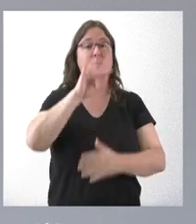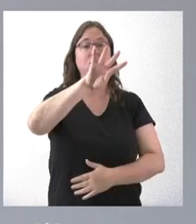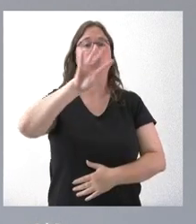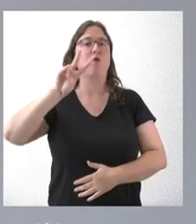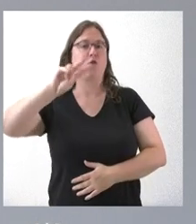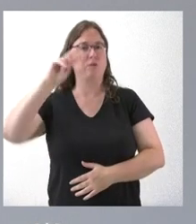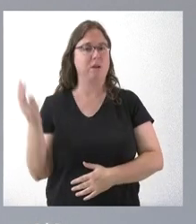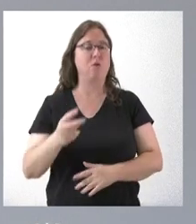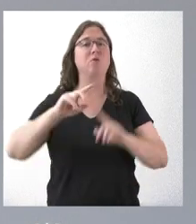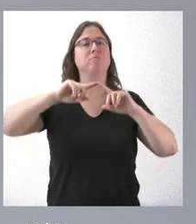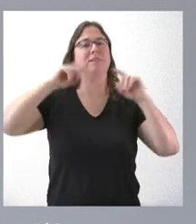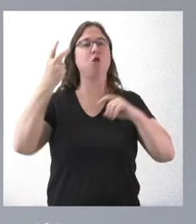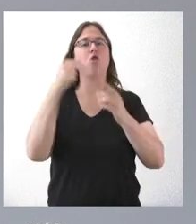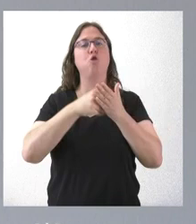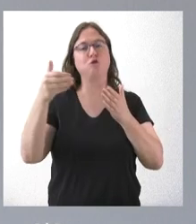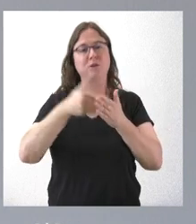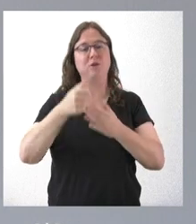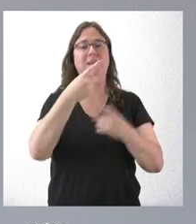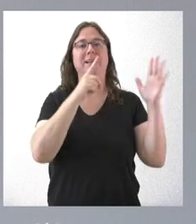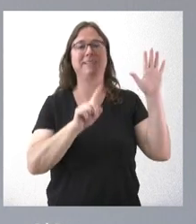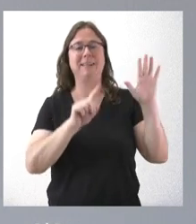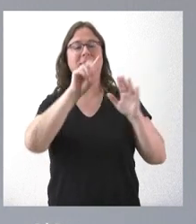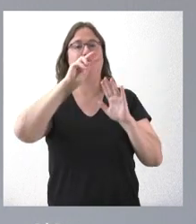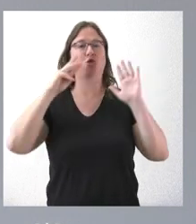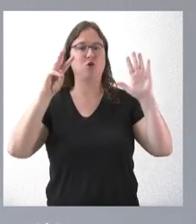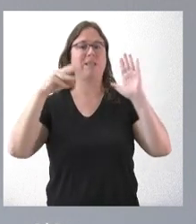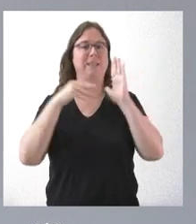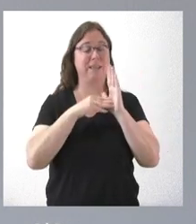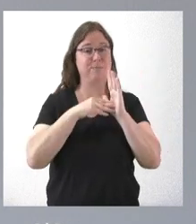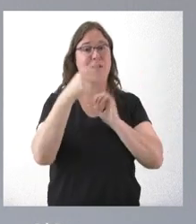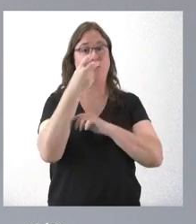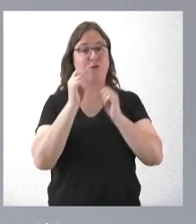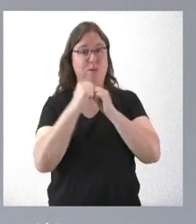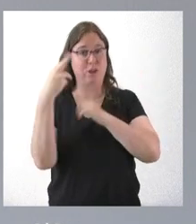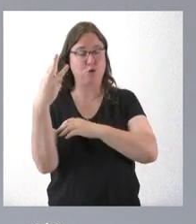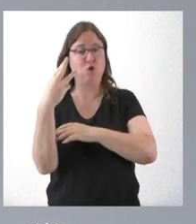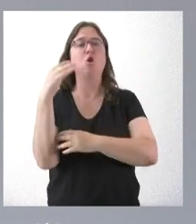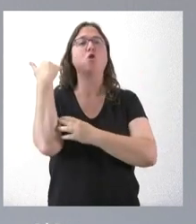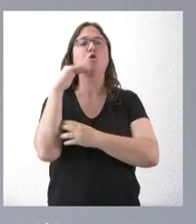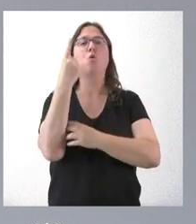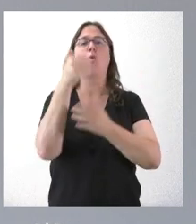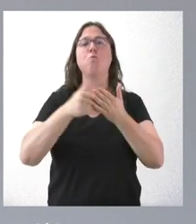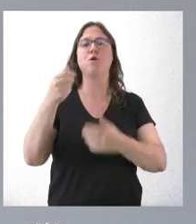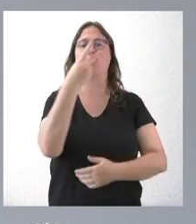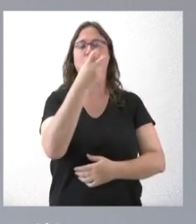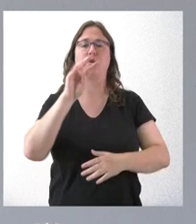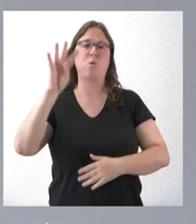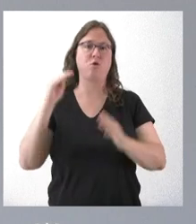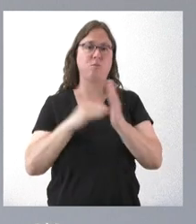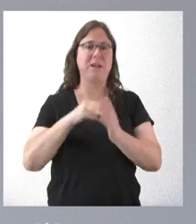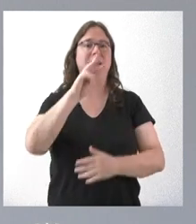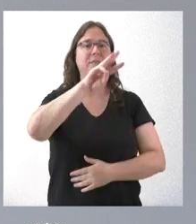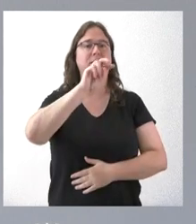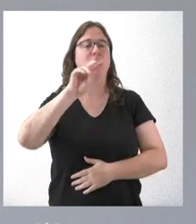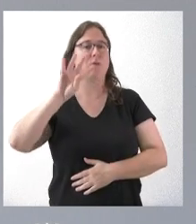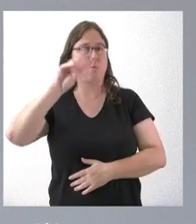en Segovia 2.686.228 euros, en Soria 1.204.394 euros,